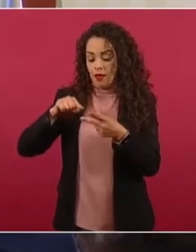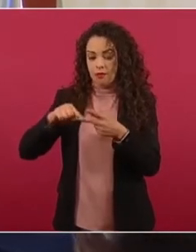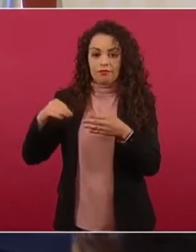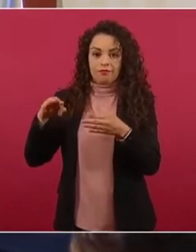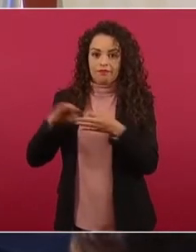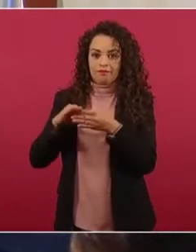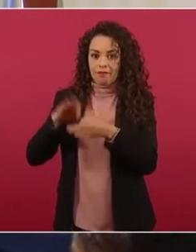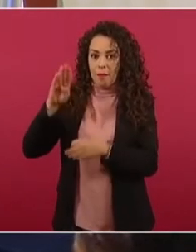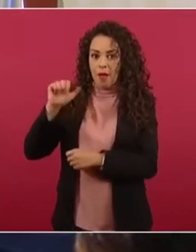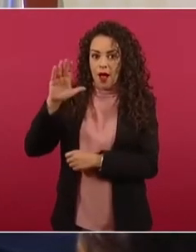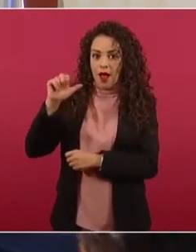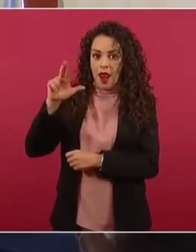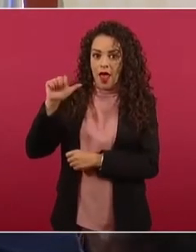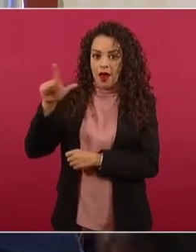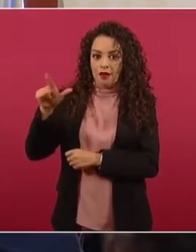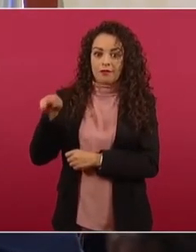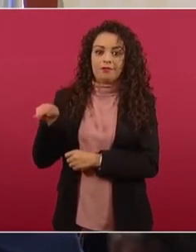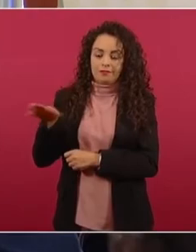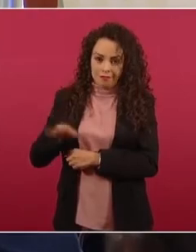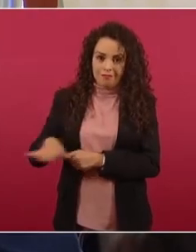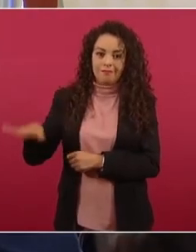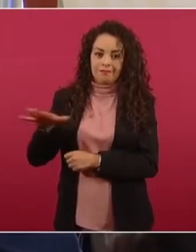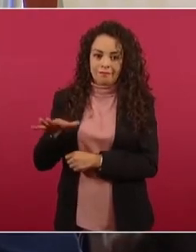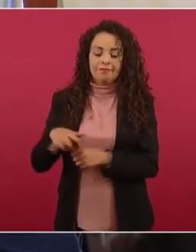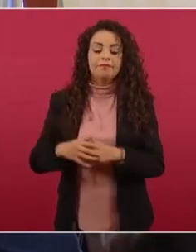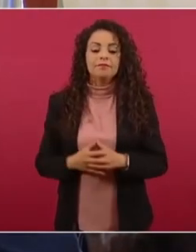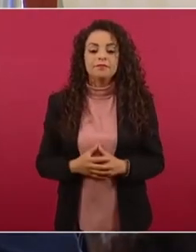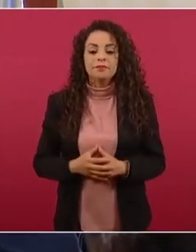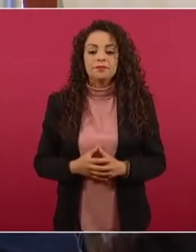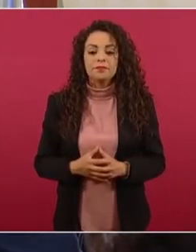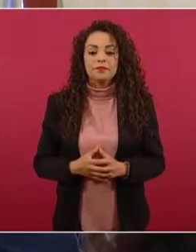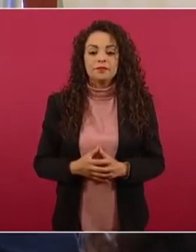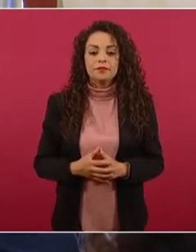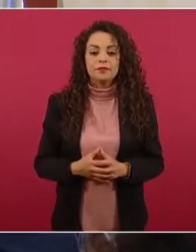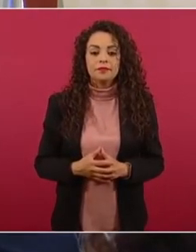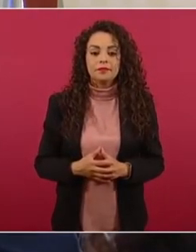Es de Cisar. Bueno, los de Forbes son.